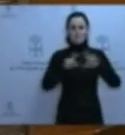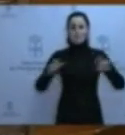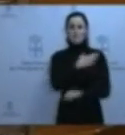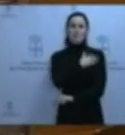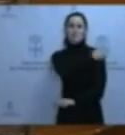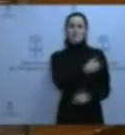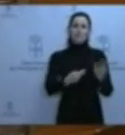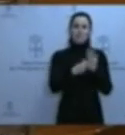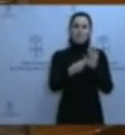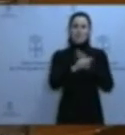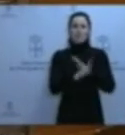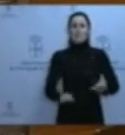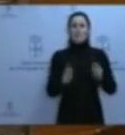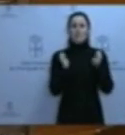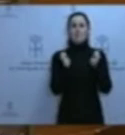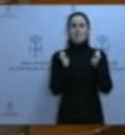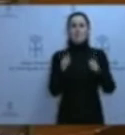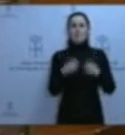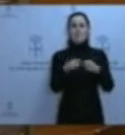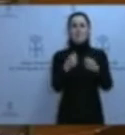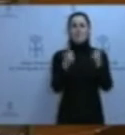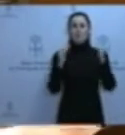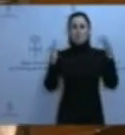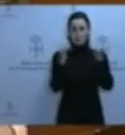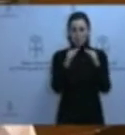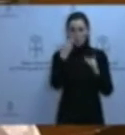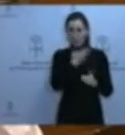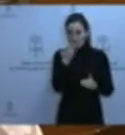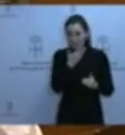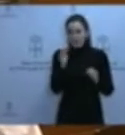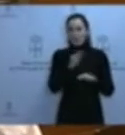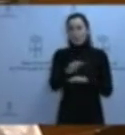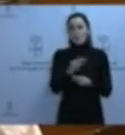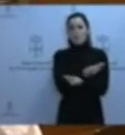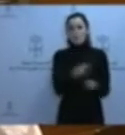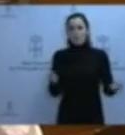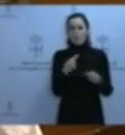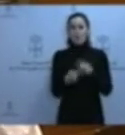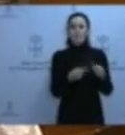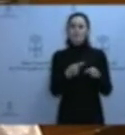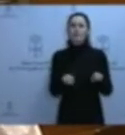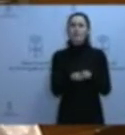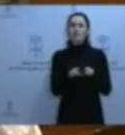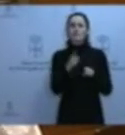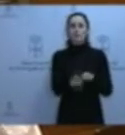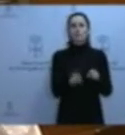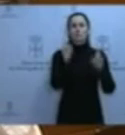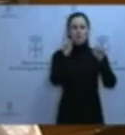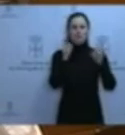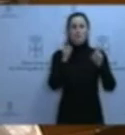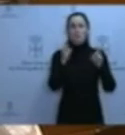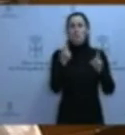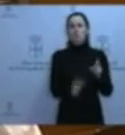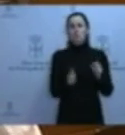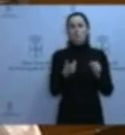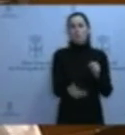paralelamente asistíamos a un deterioro progresivo de nuestros colegios, la desaparición de ayudas a las familias y la precarización permanente del profesorado. Se